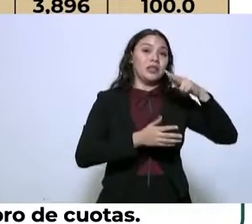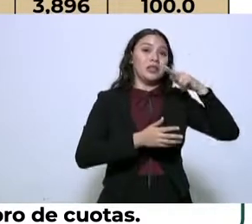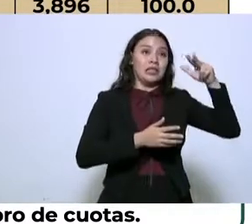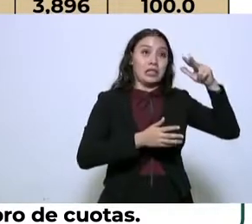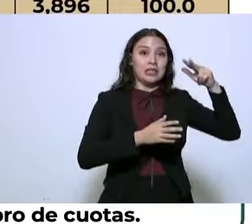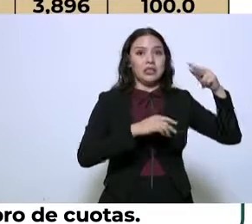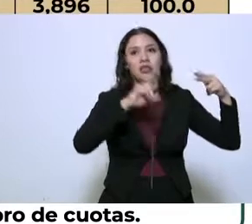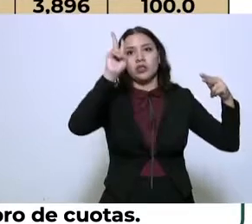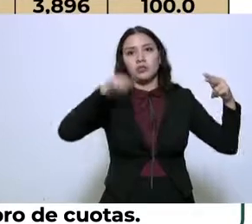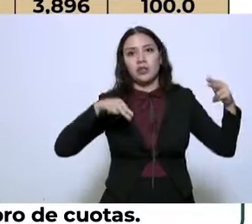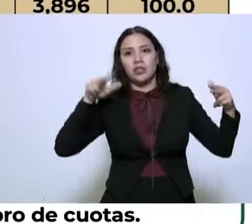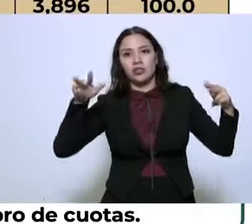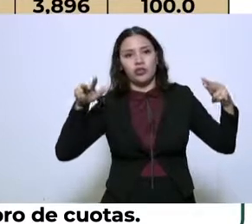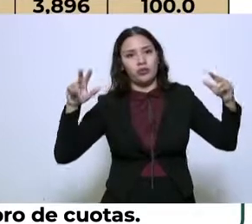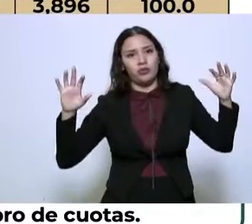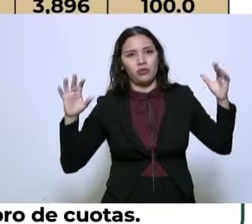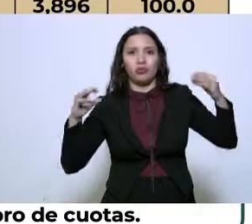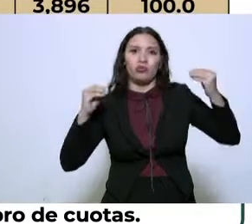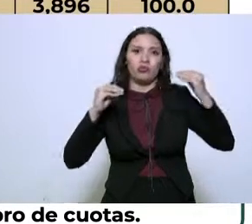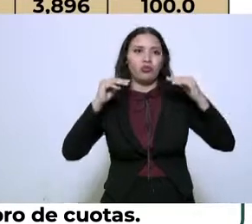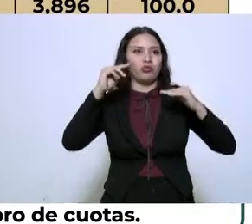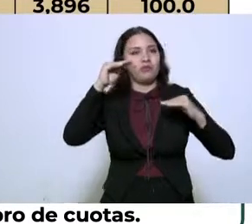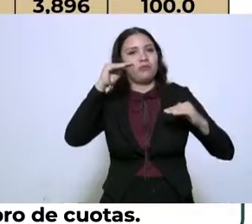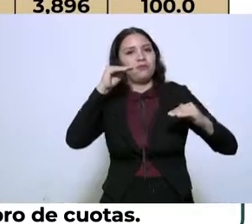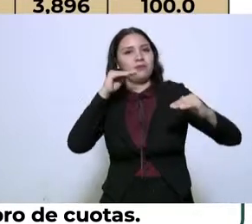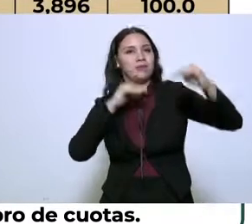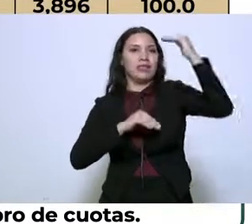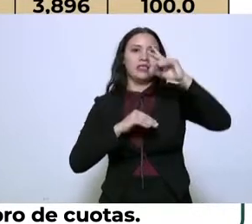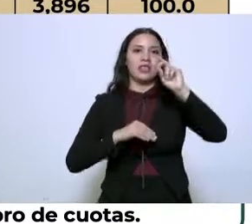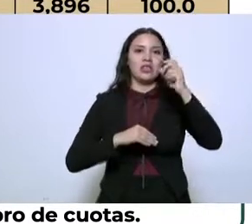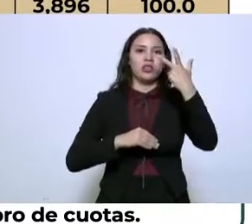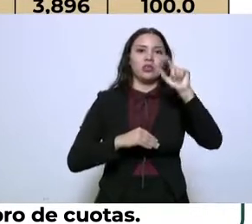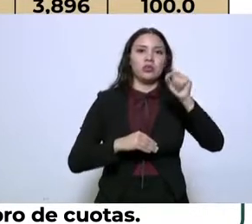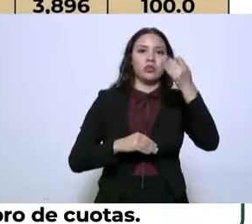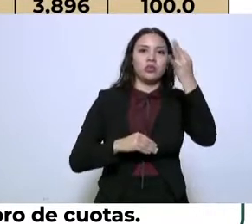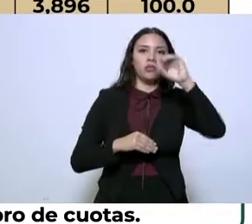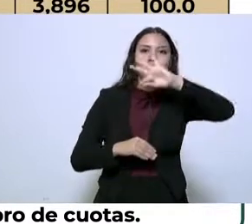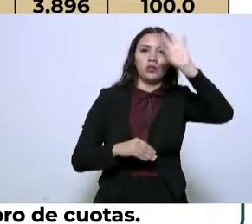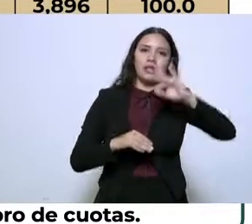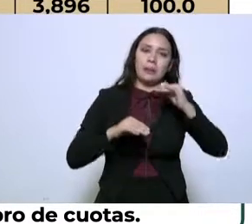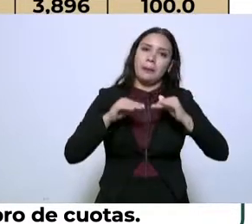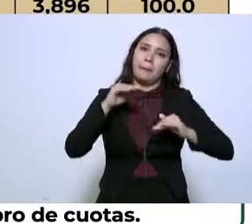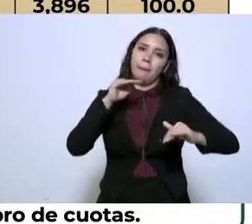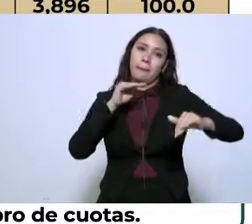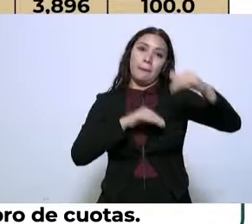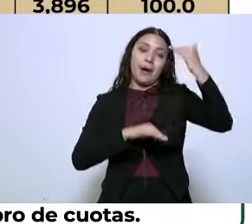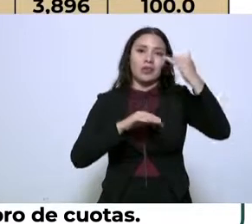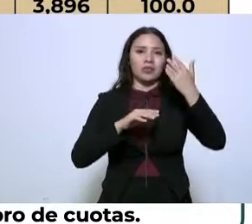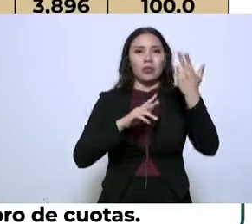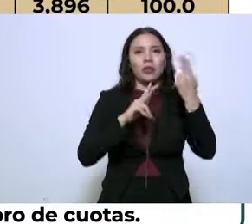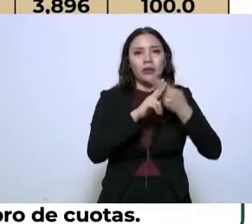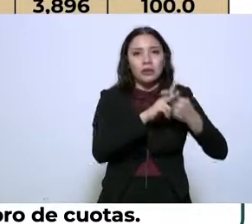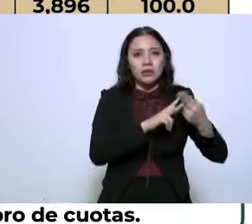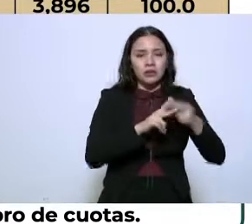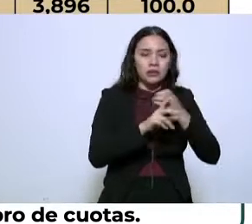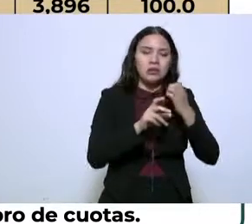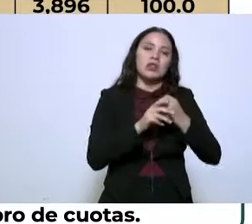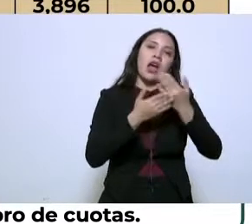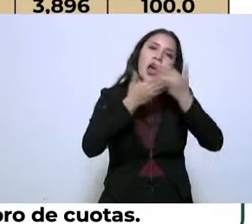pues tenían un incremento de 38.3 por ciento estos homicidios.